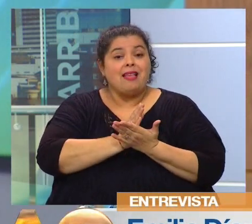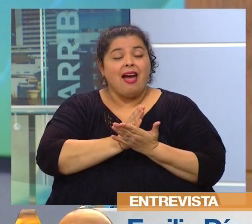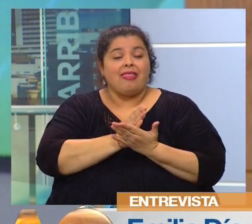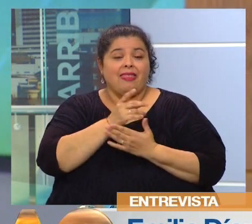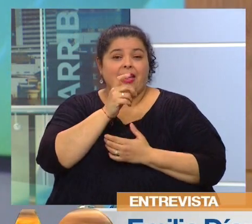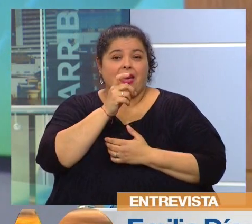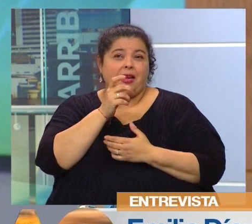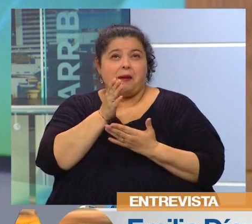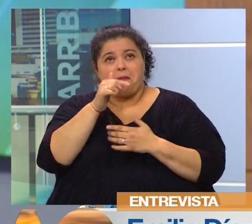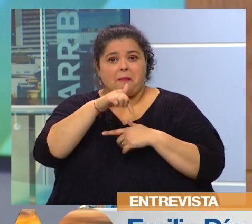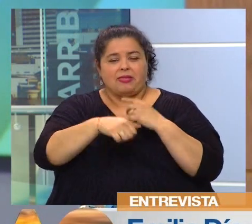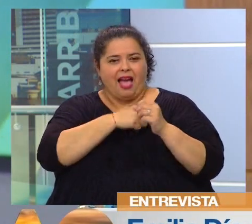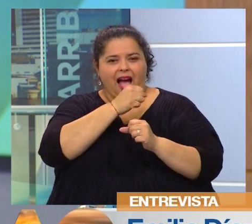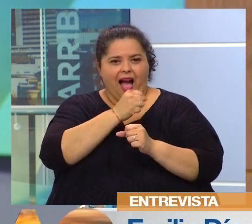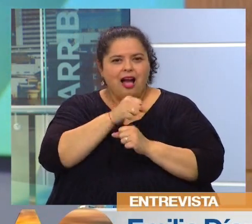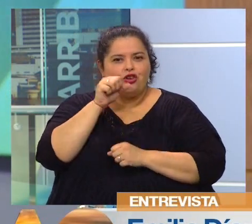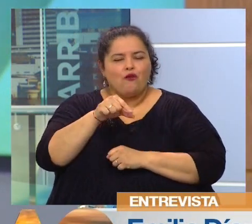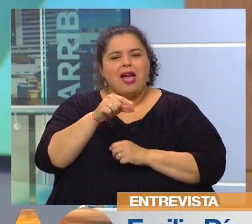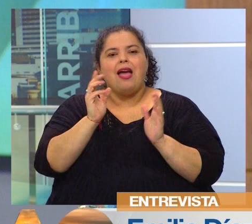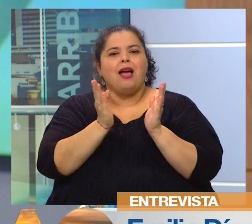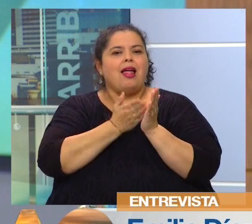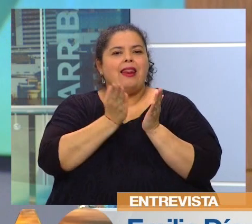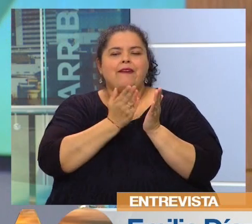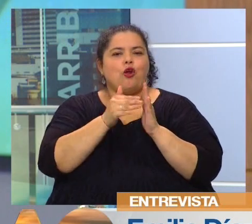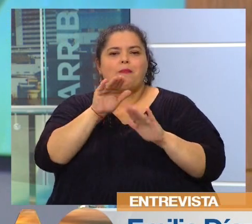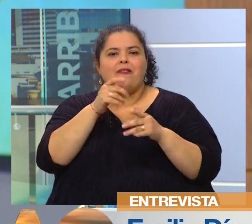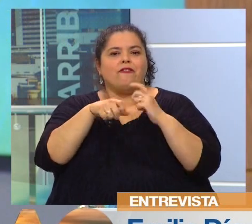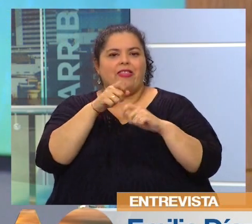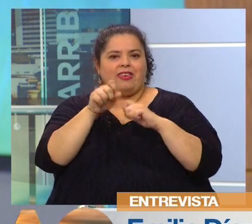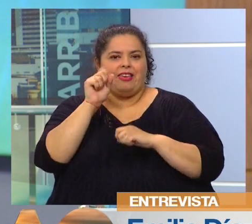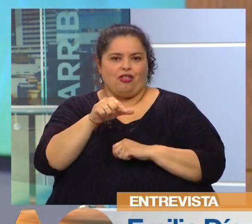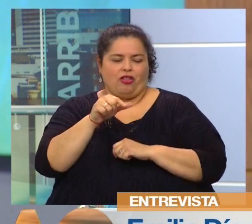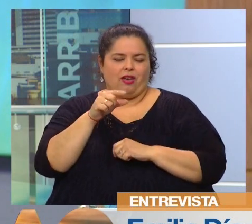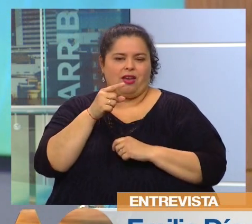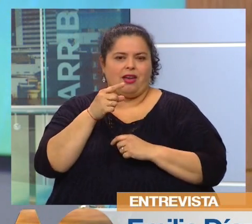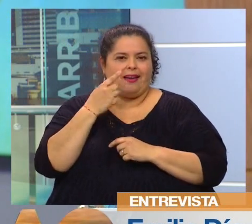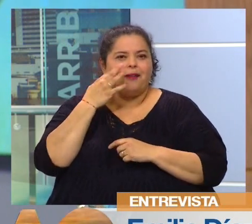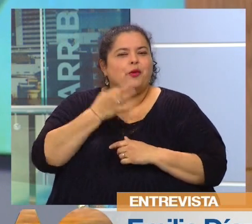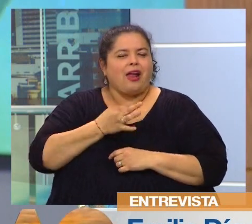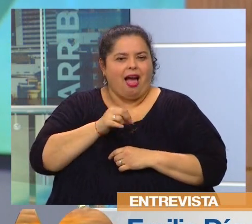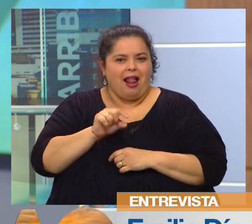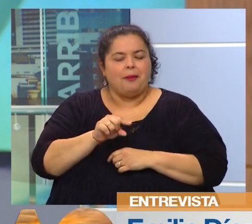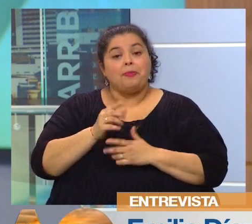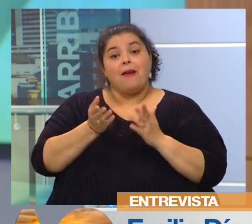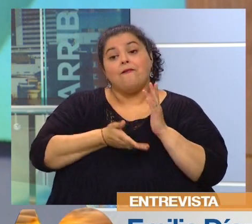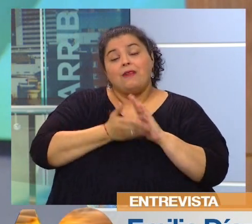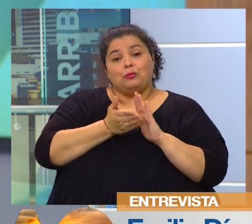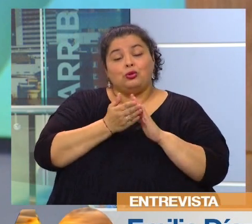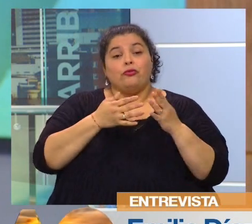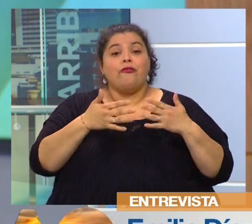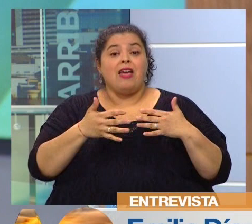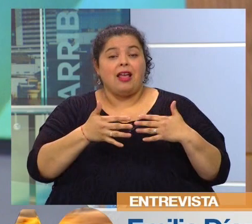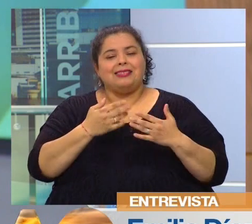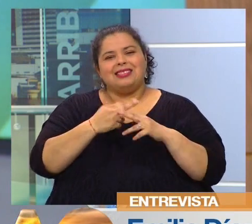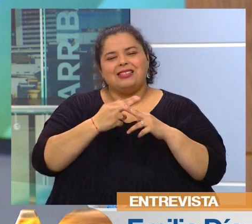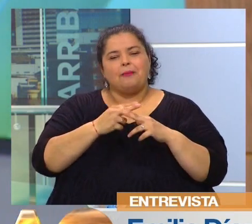libro de esta editorial más vendido, de no ficción. Vamos a estar con la Feria Uruguay Teleo, que es una feria